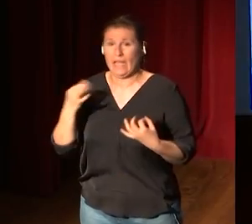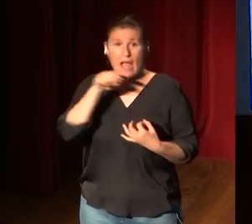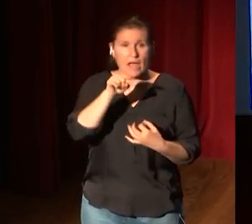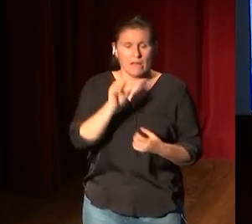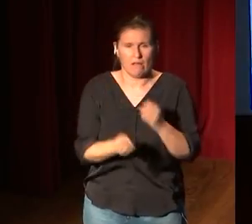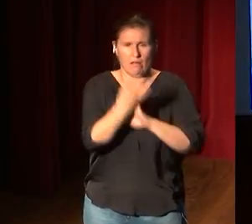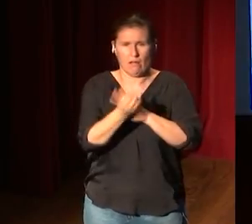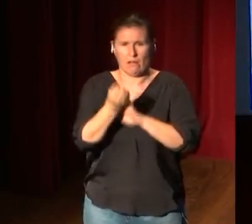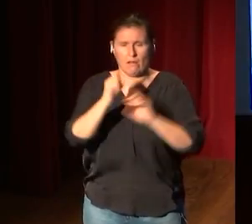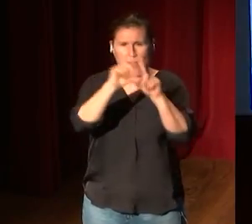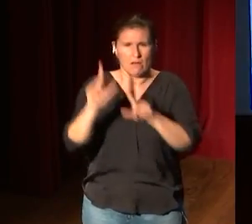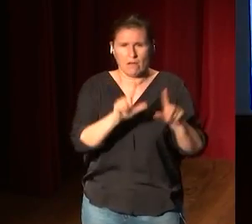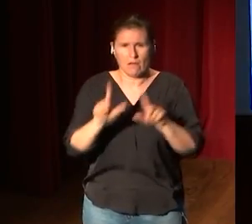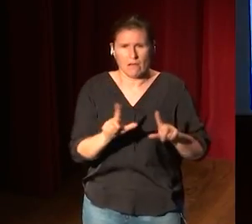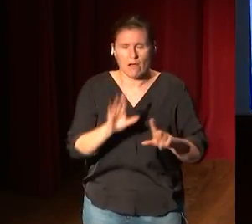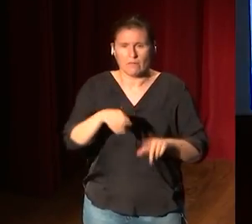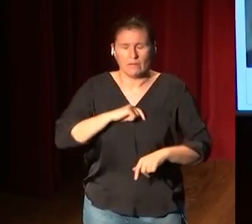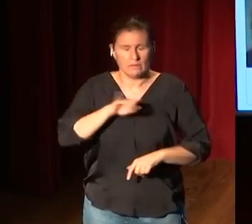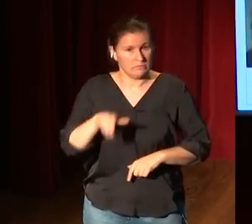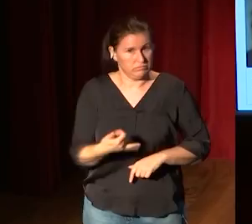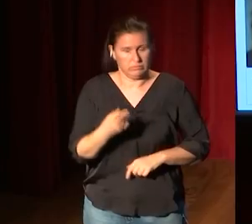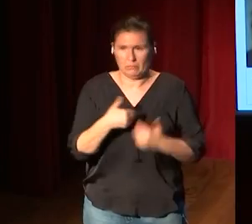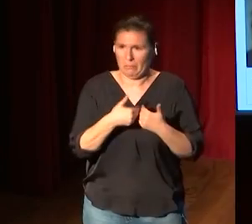te cansas pero es que también tenemos